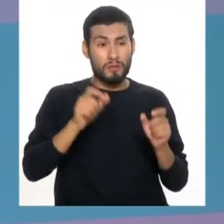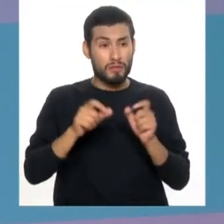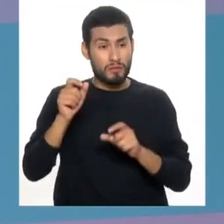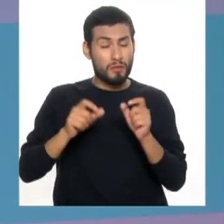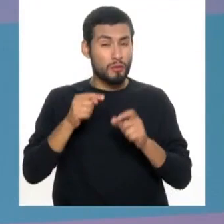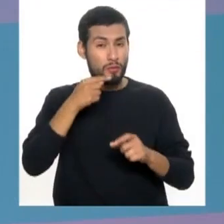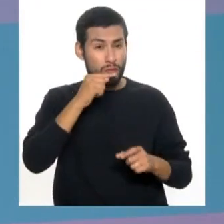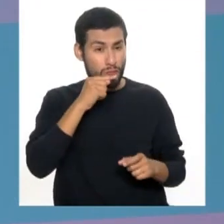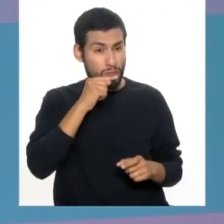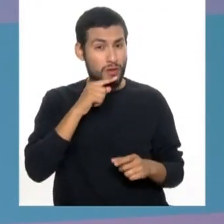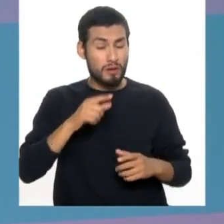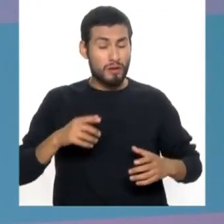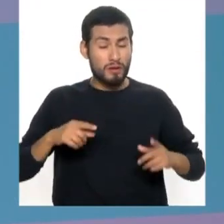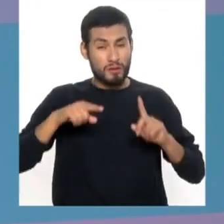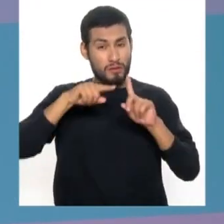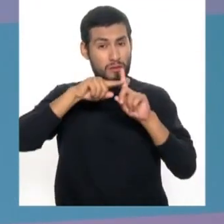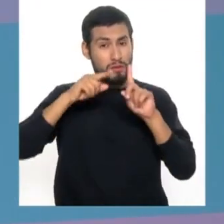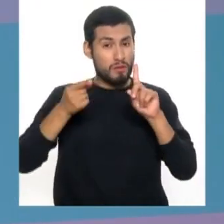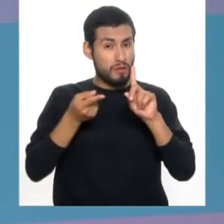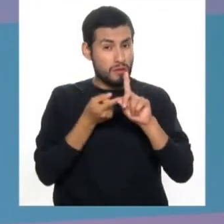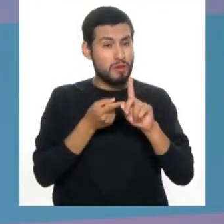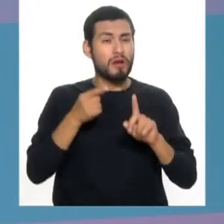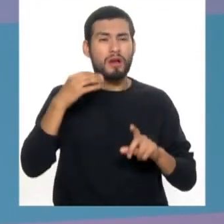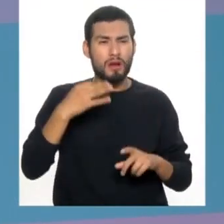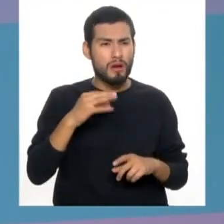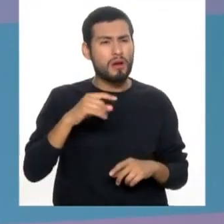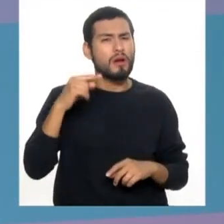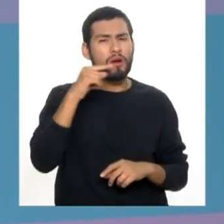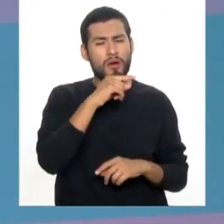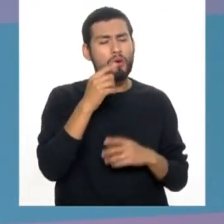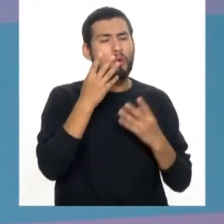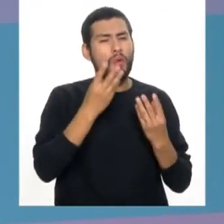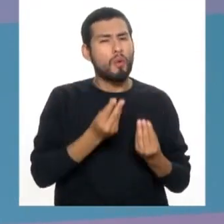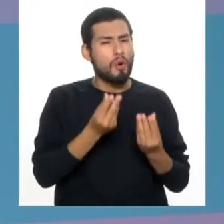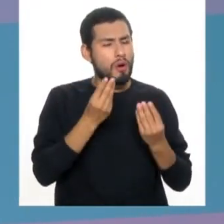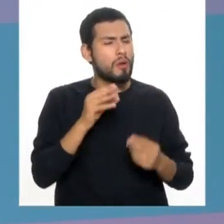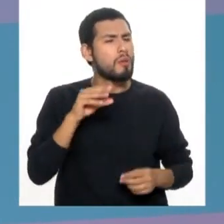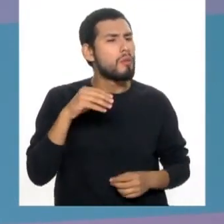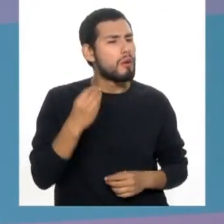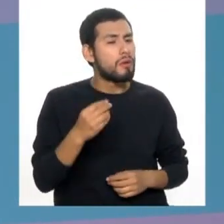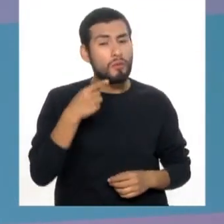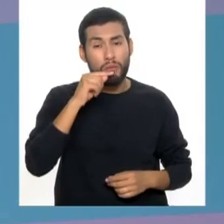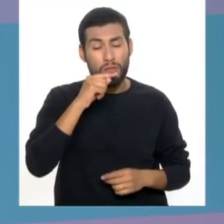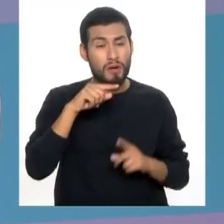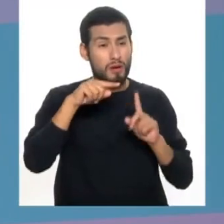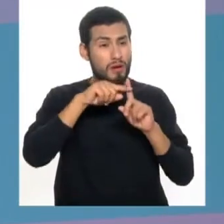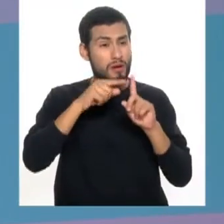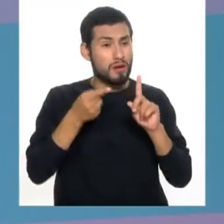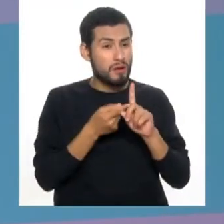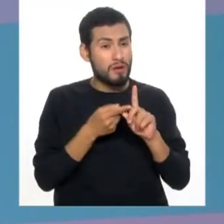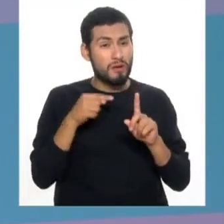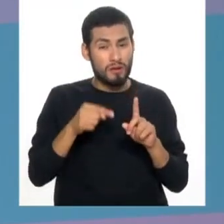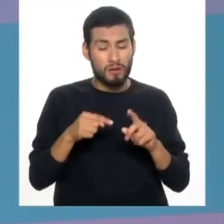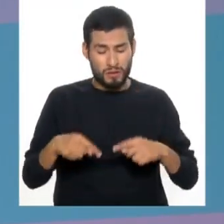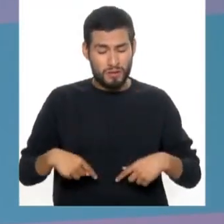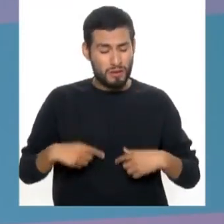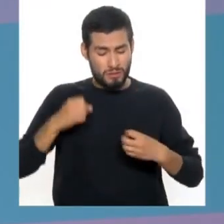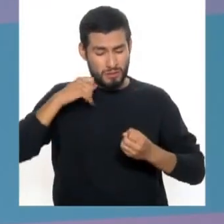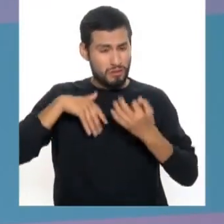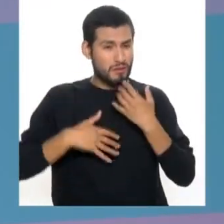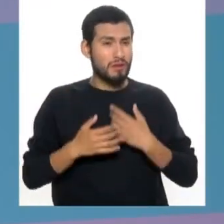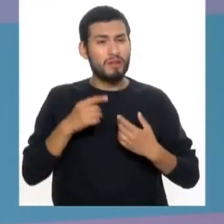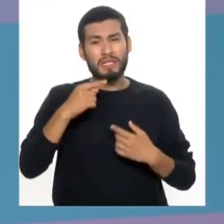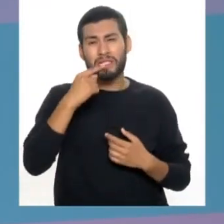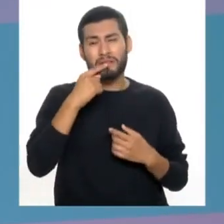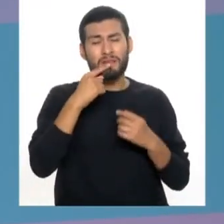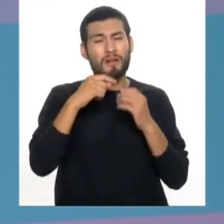de las mujeres que están gestando, les recomiendo siempre un cepillo suave. ¿Por qué? Porque las mujeres cuando están gestando por los mismos cambios hormonales, las